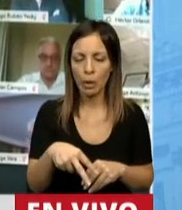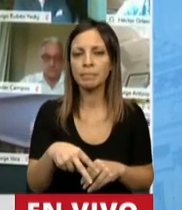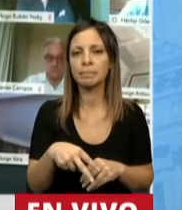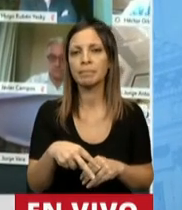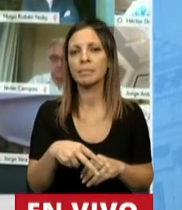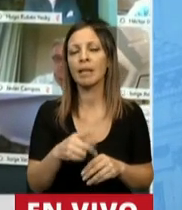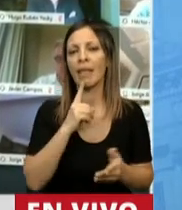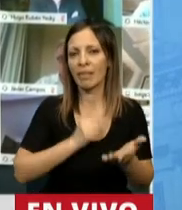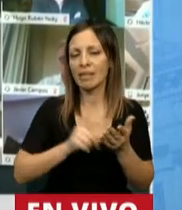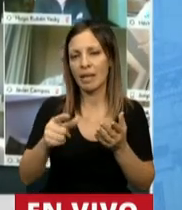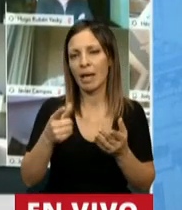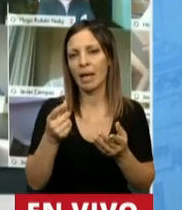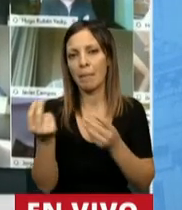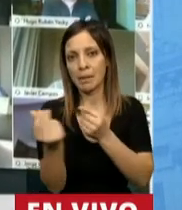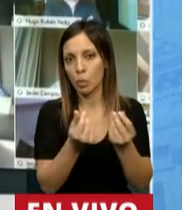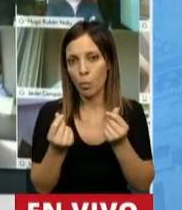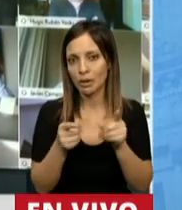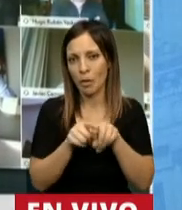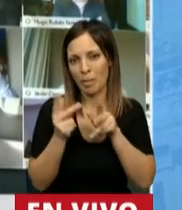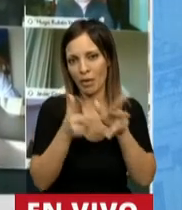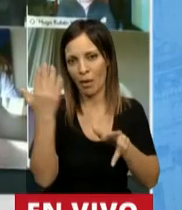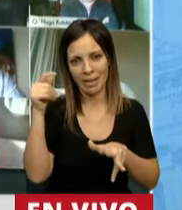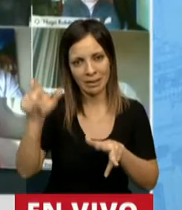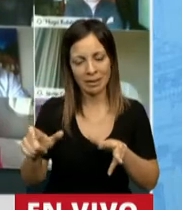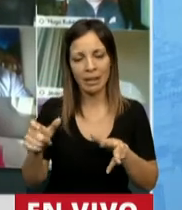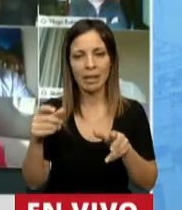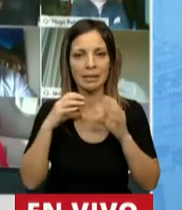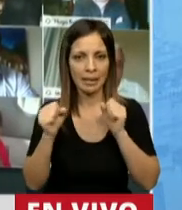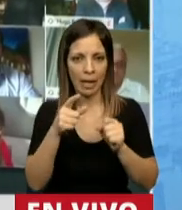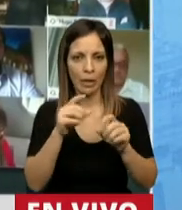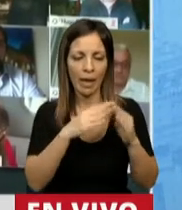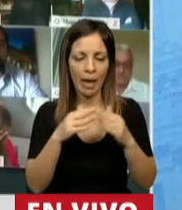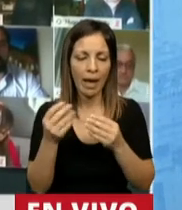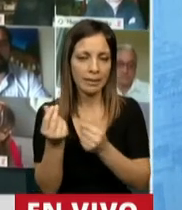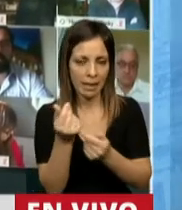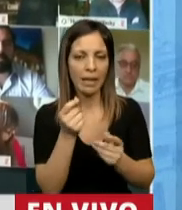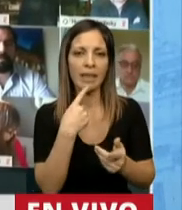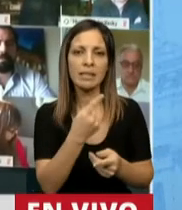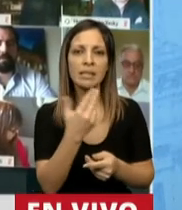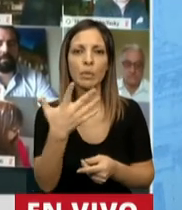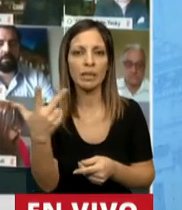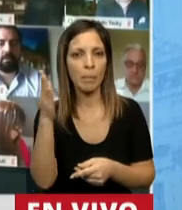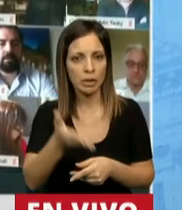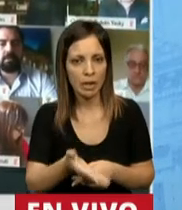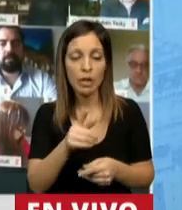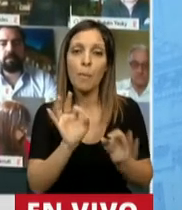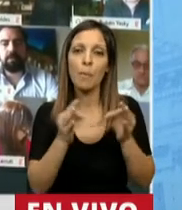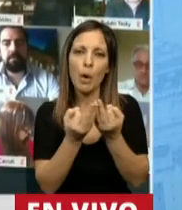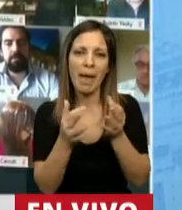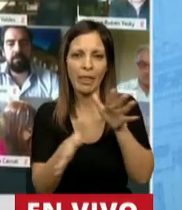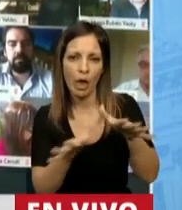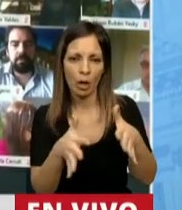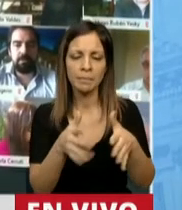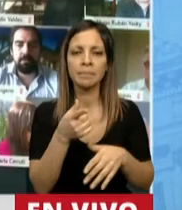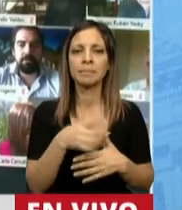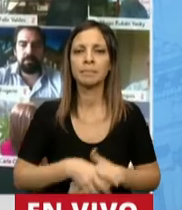ejecución presupuestaria, como lo dijo el Secretario de Hacienda, es de un 57%. Pero es un promedio, un